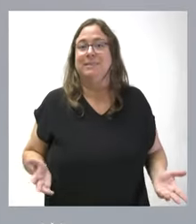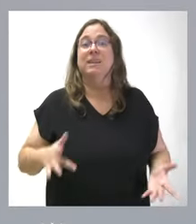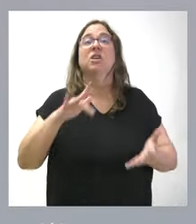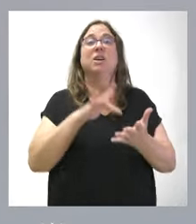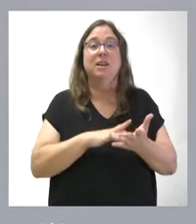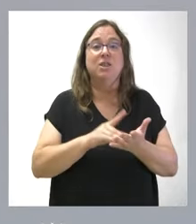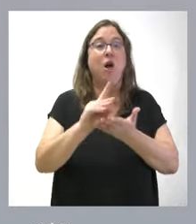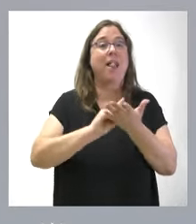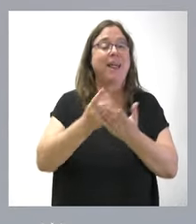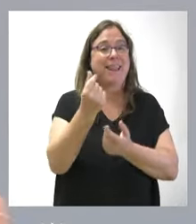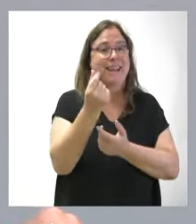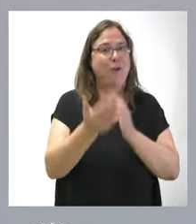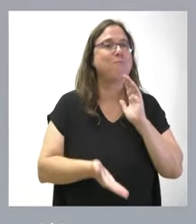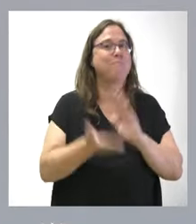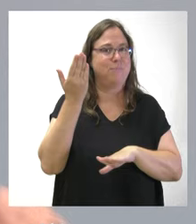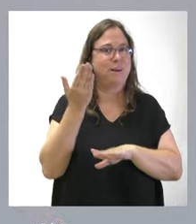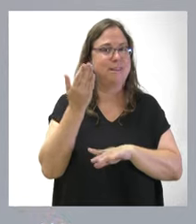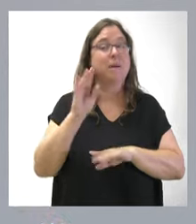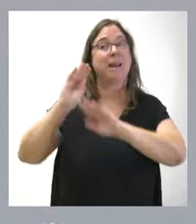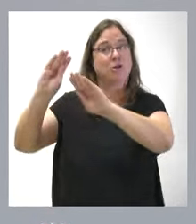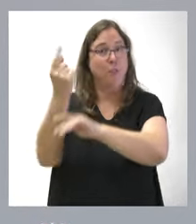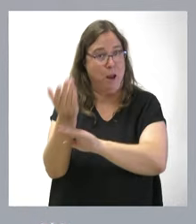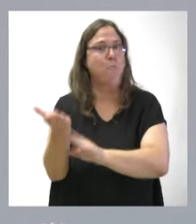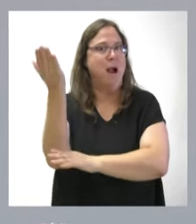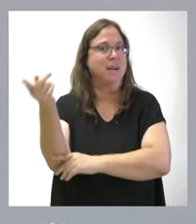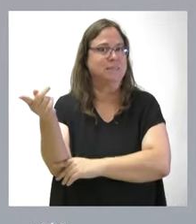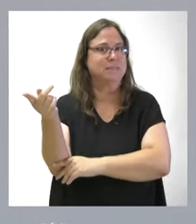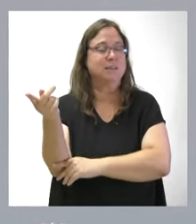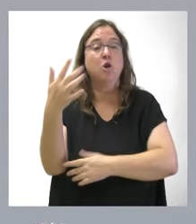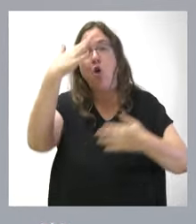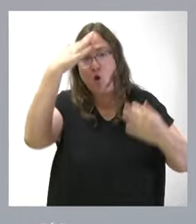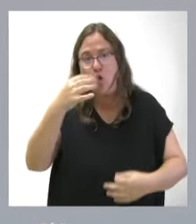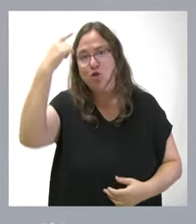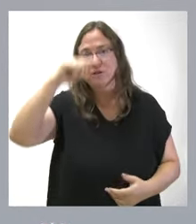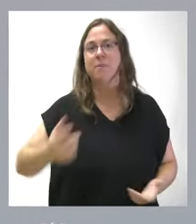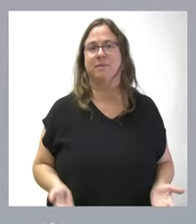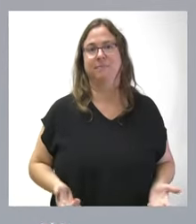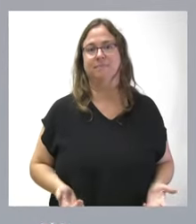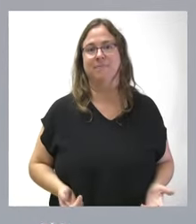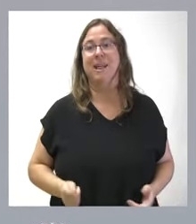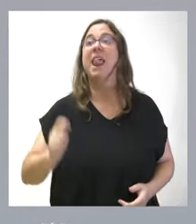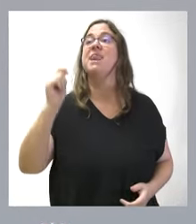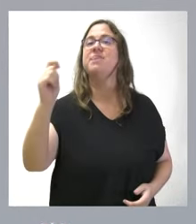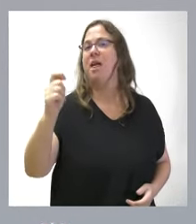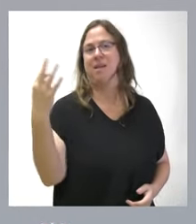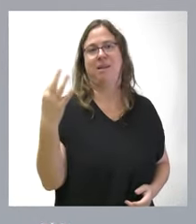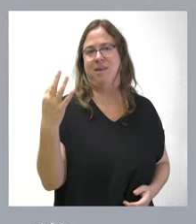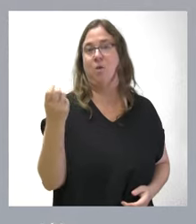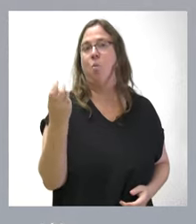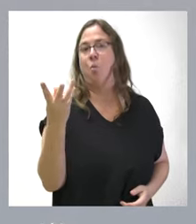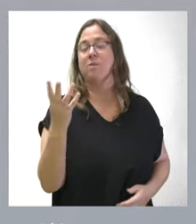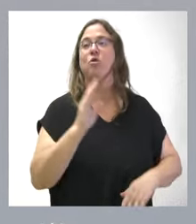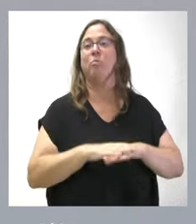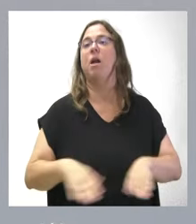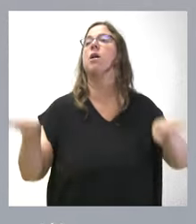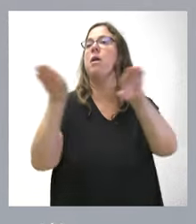más dinero encima de la mesa porque va a haber más dinero para una comunidad autónoma, lo lógico es saber qué se da a alguien para saber, en condiciones